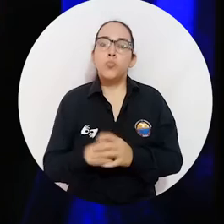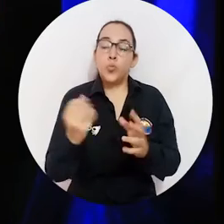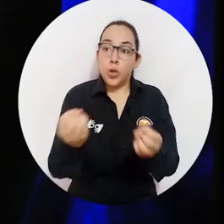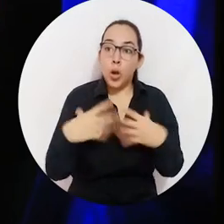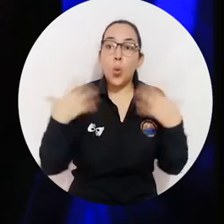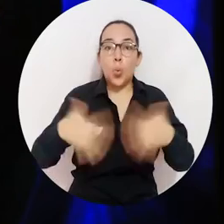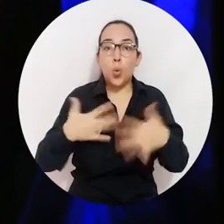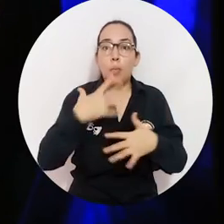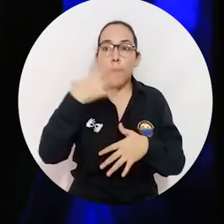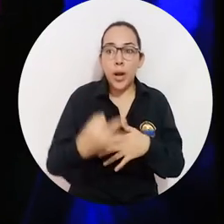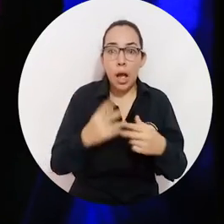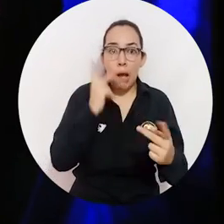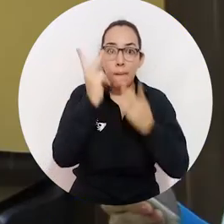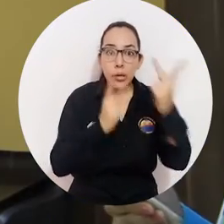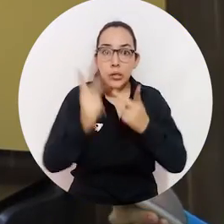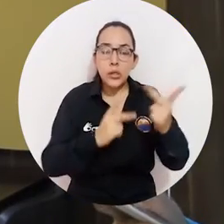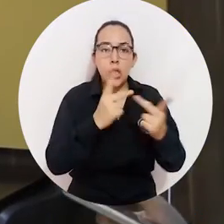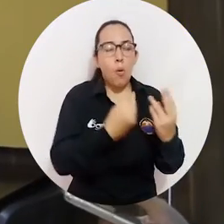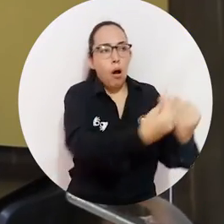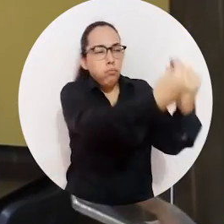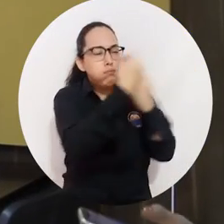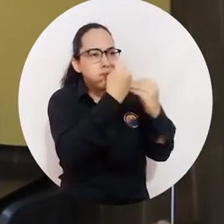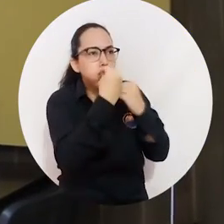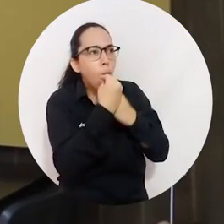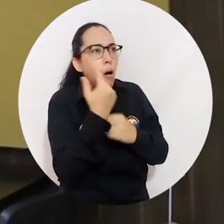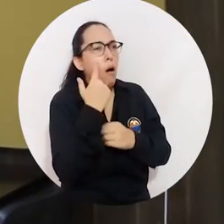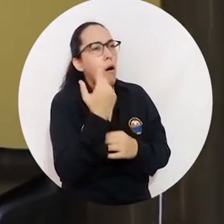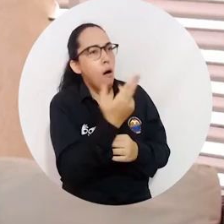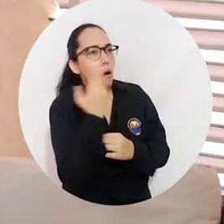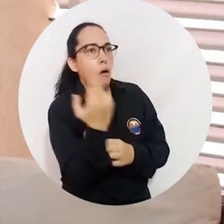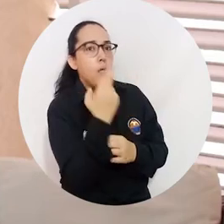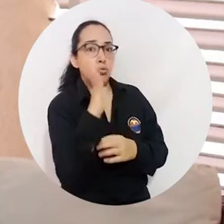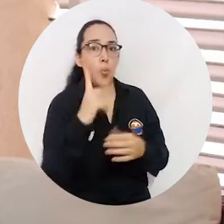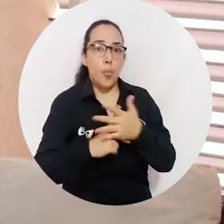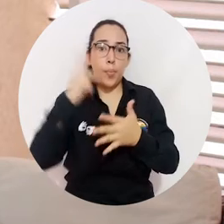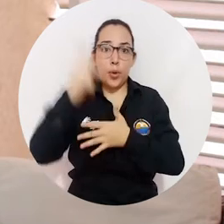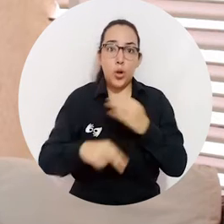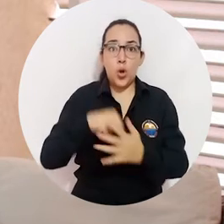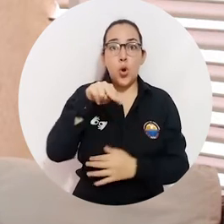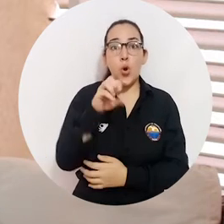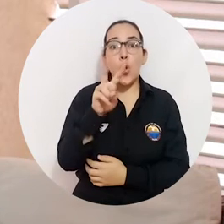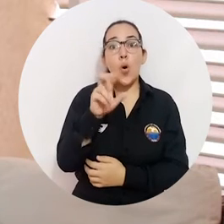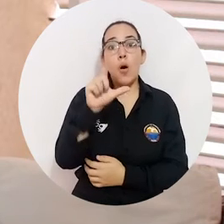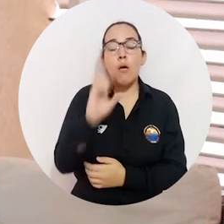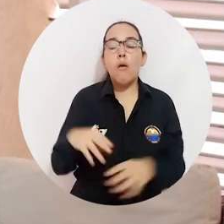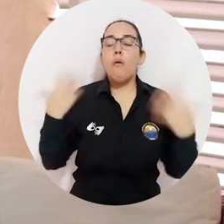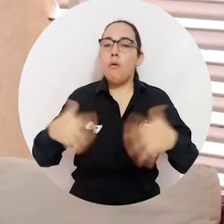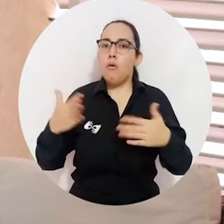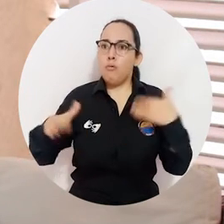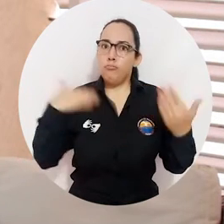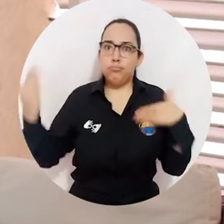nos sentimos muy bien porque la verdad fue una visita de retroalimentación constante. En el caso del proyecto Róbalo fue un